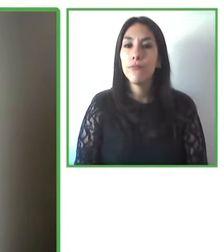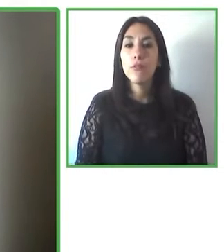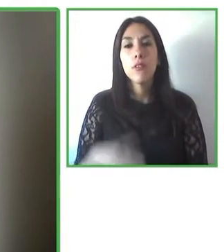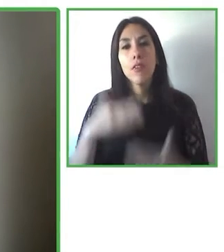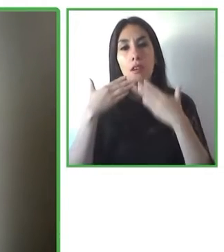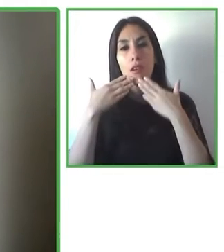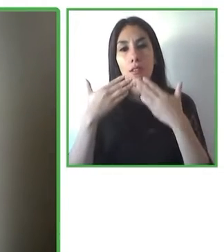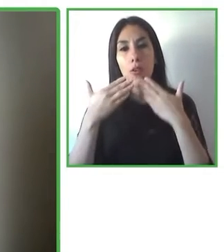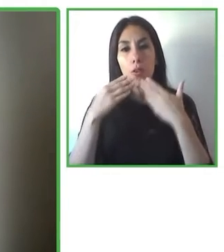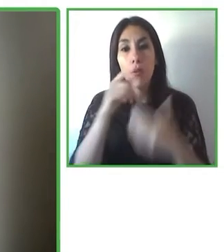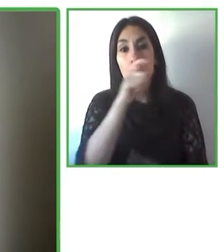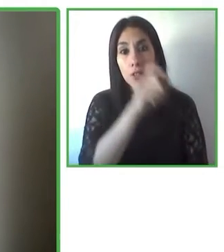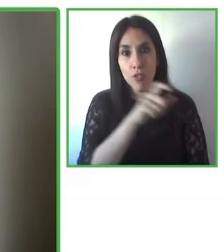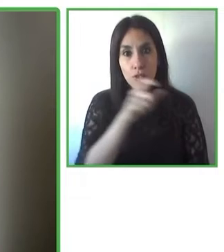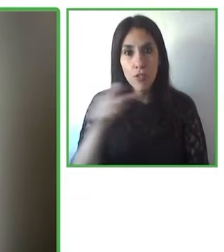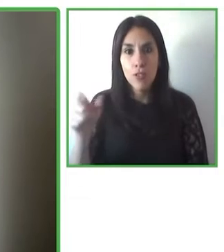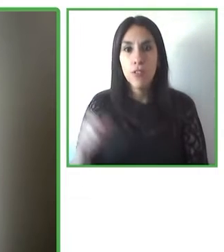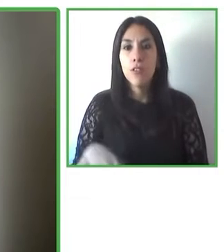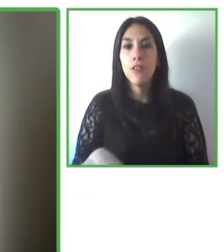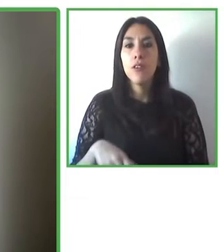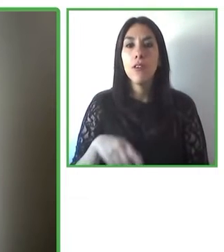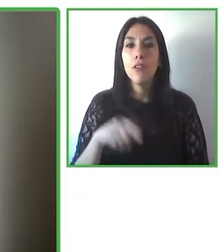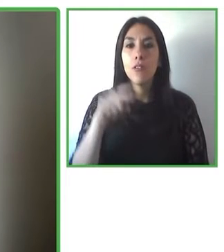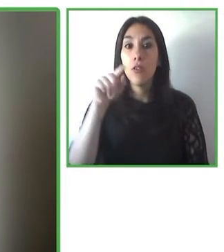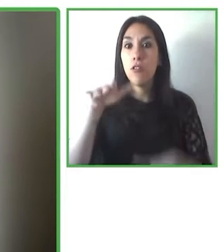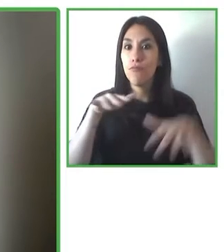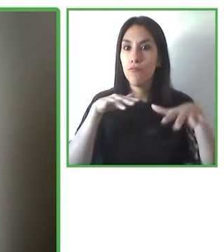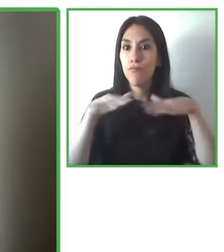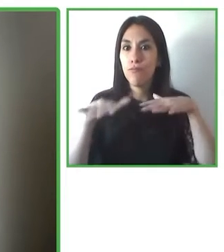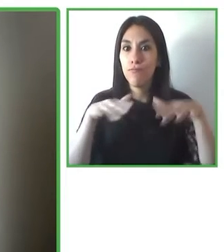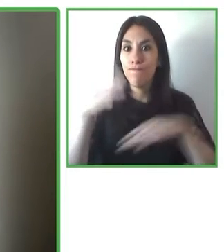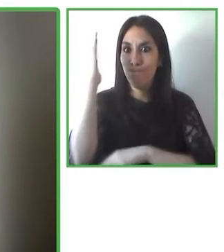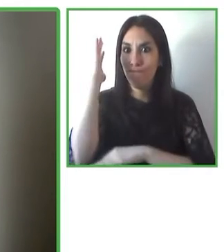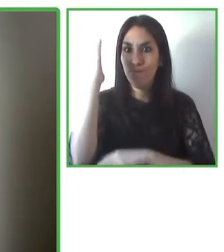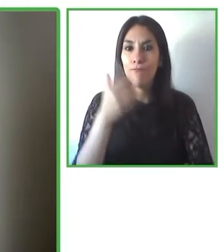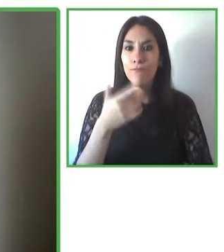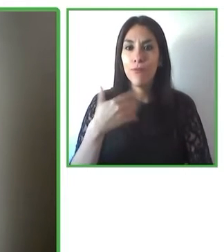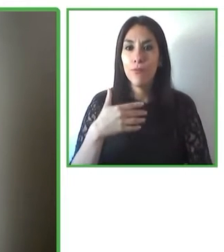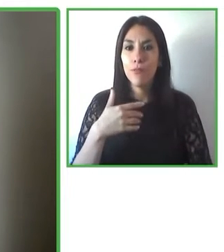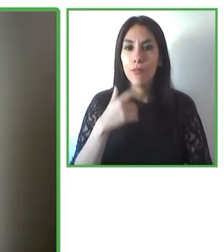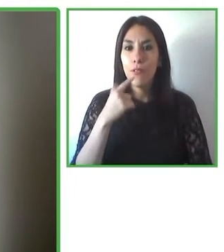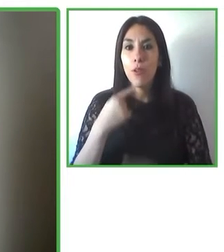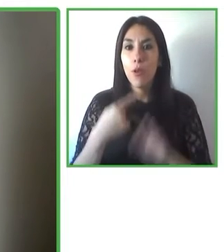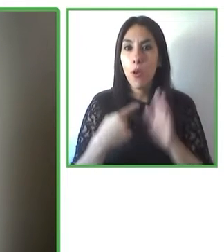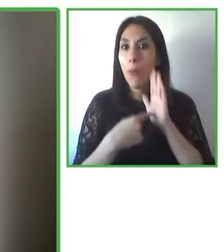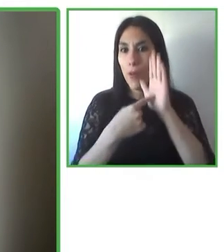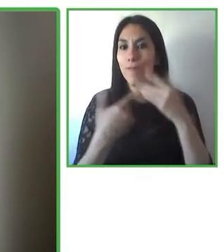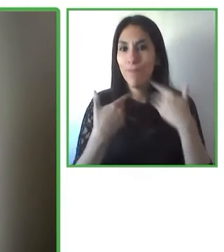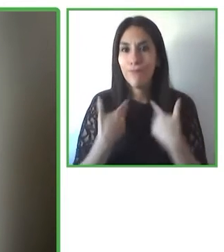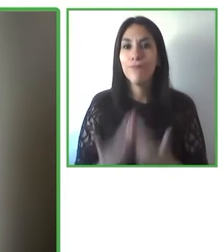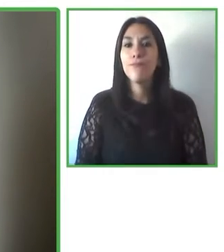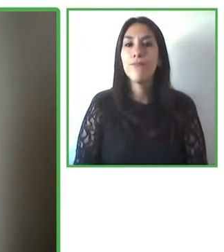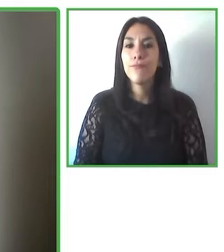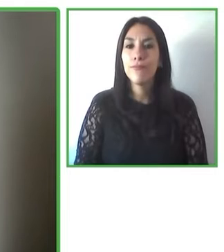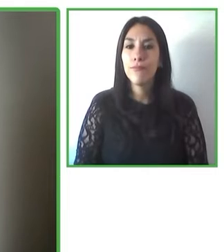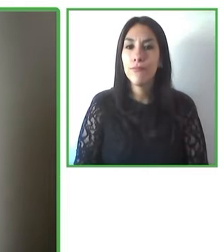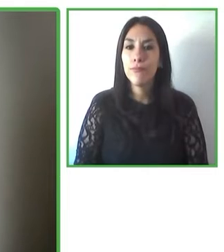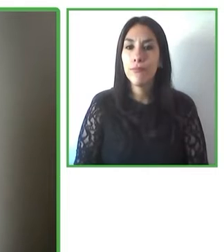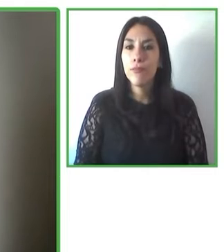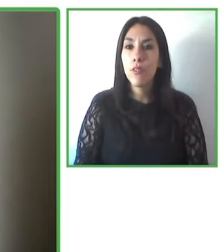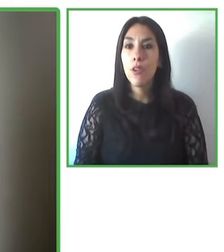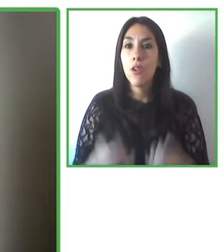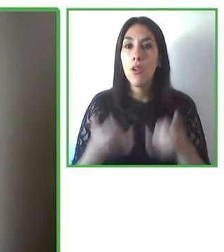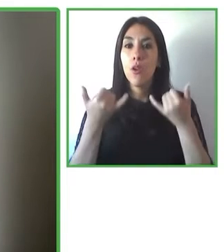conferencia por la invitación. Es increíble ver cómo el Zero Project